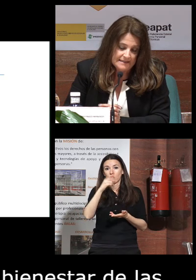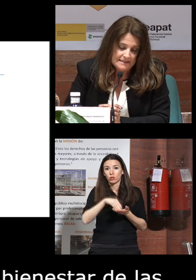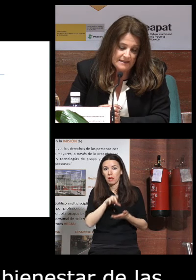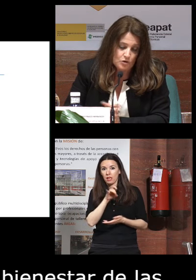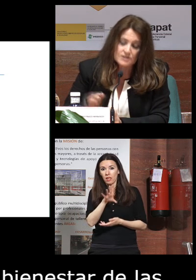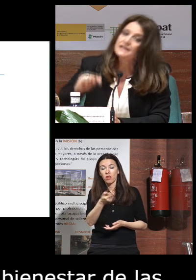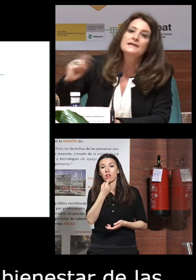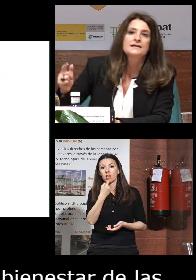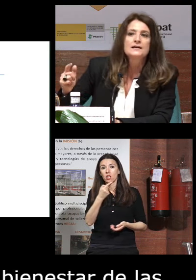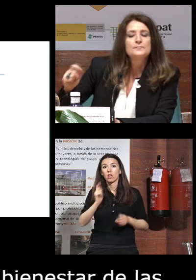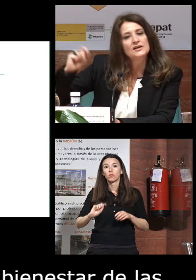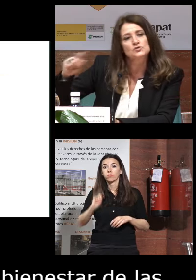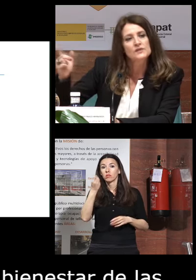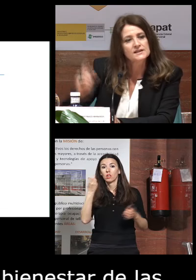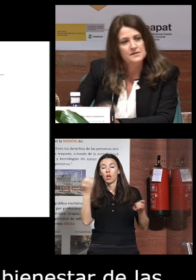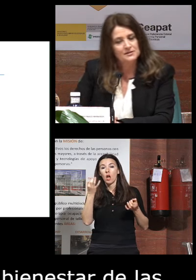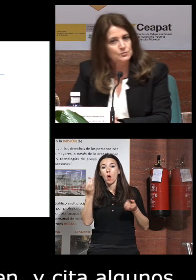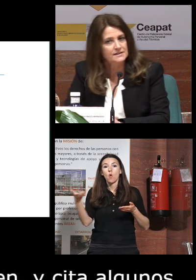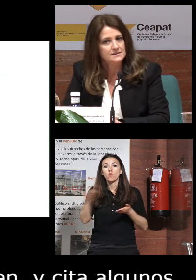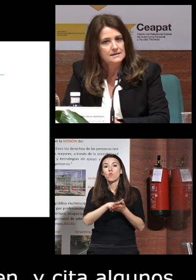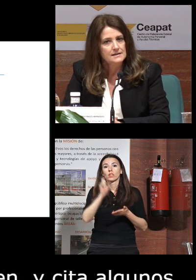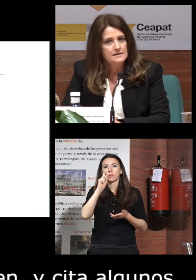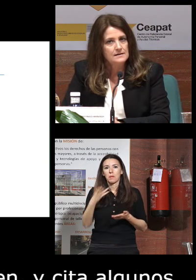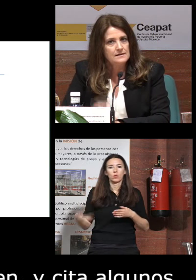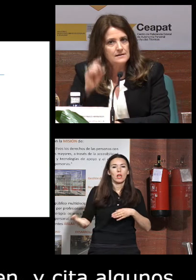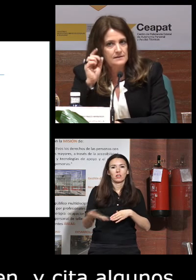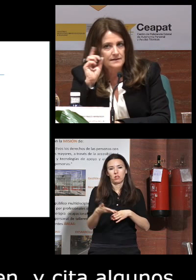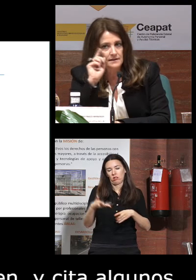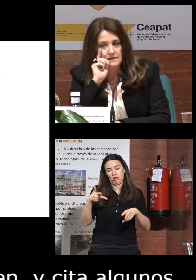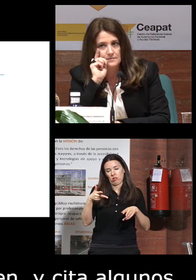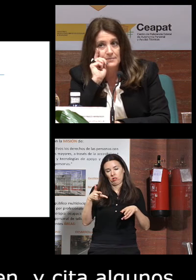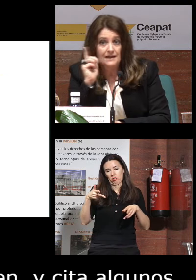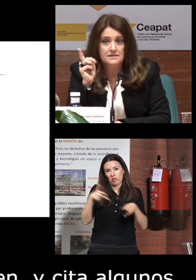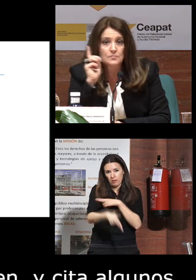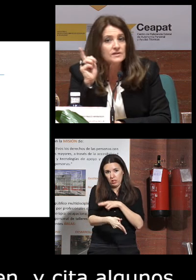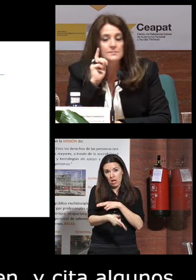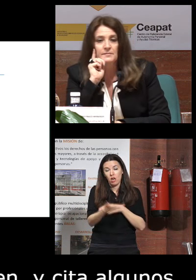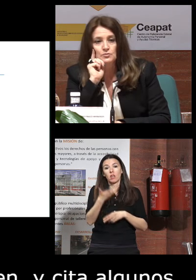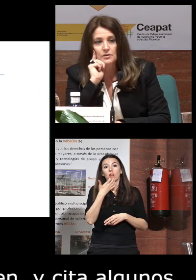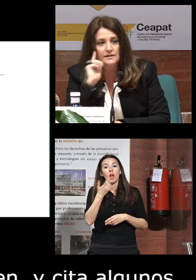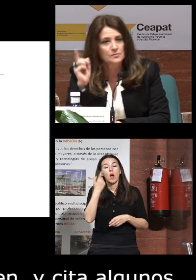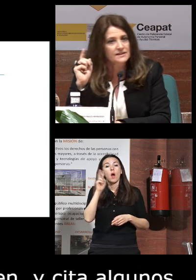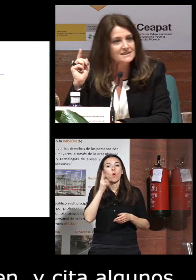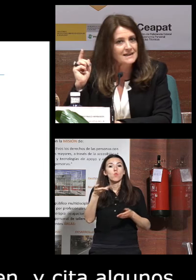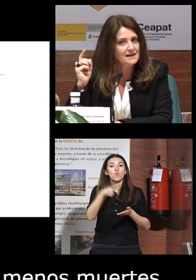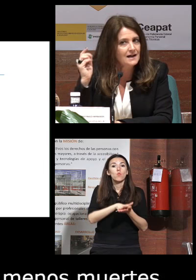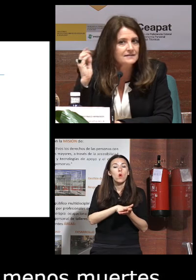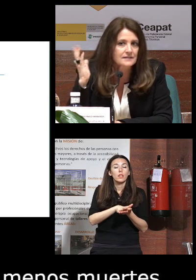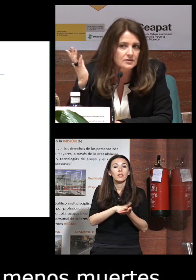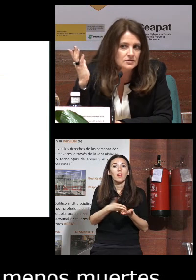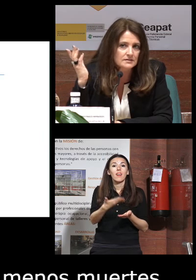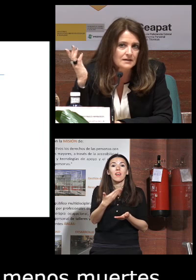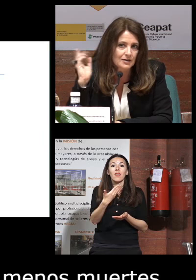dice conseguir menos muertes prematuras y dice véase muerte prematura cualquier muerte que sea